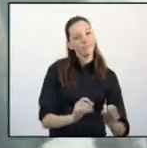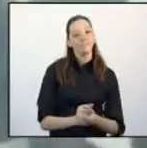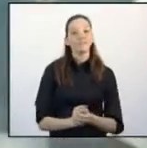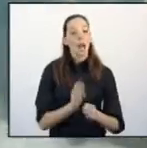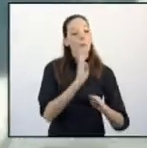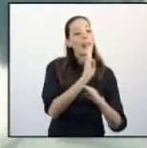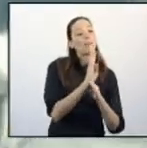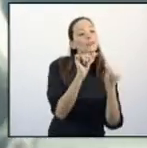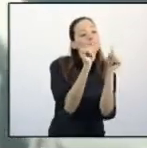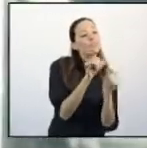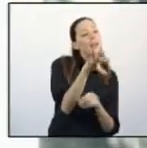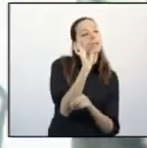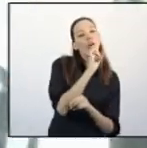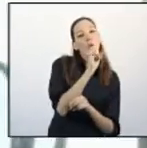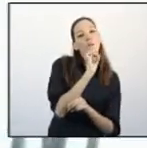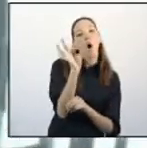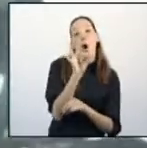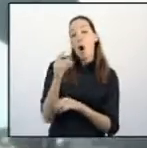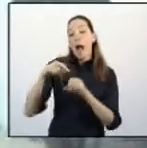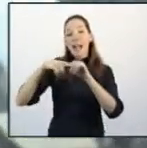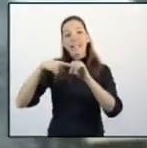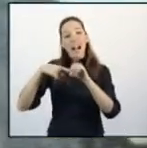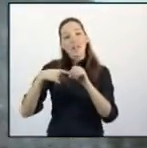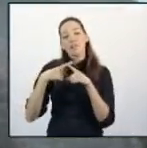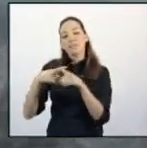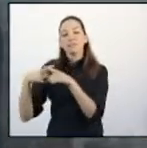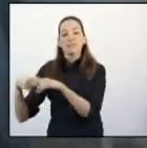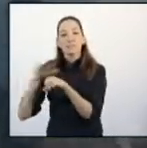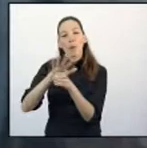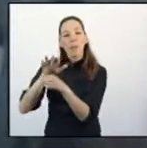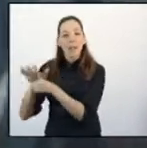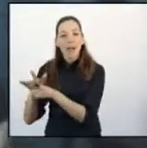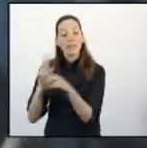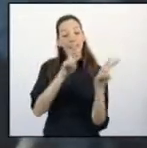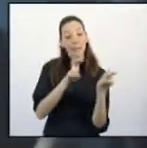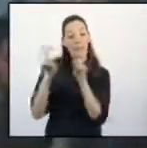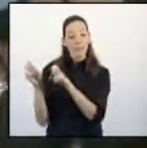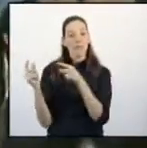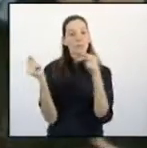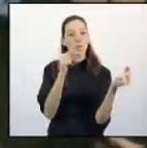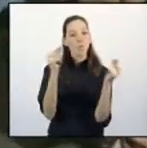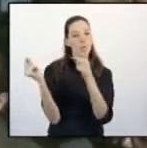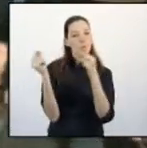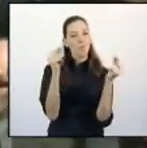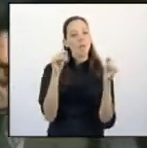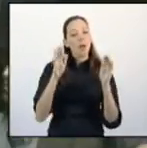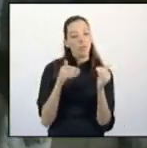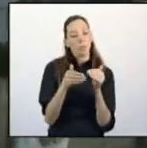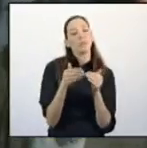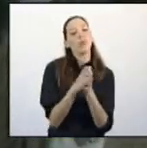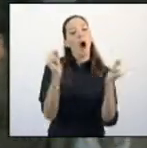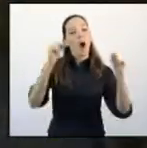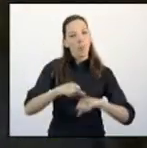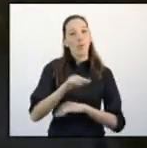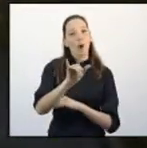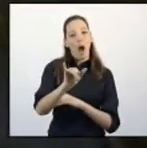La forma de elección del Parlamento y el reparto provincial de escaños se convierten en ejes del debate, pero pronto llega